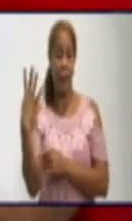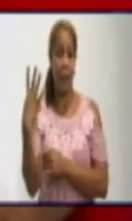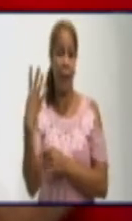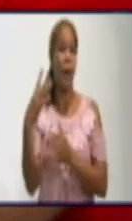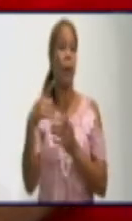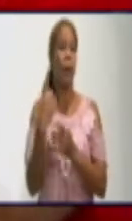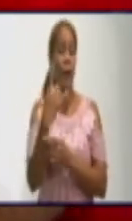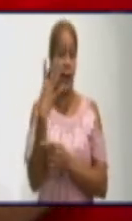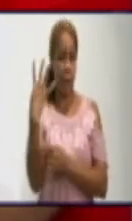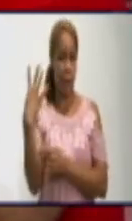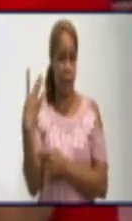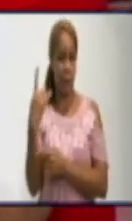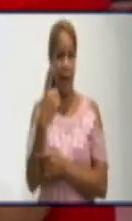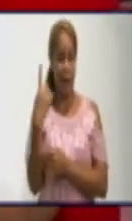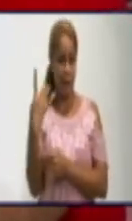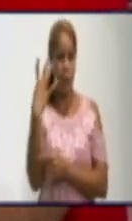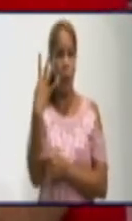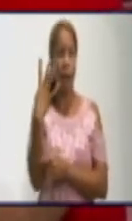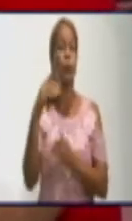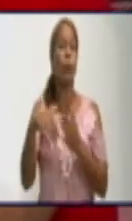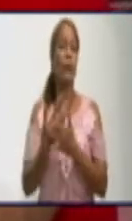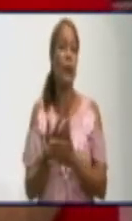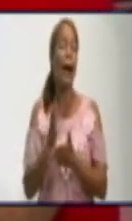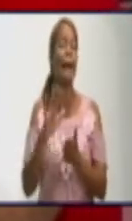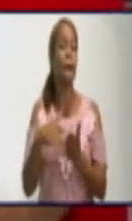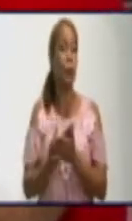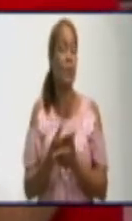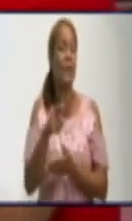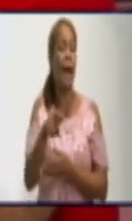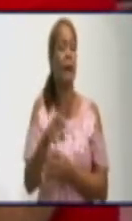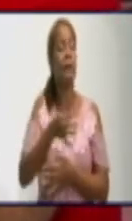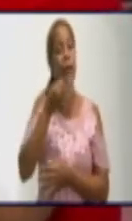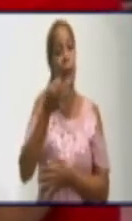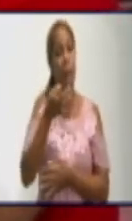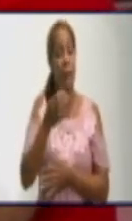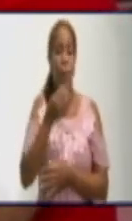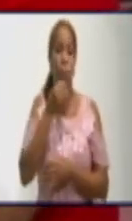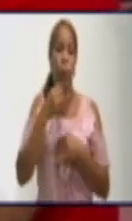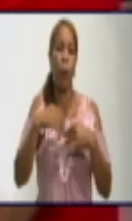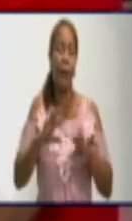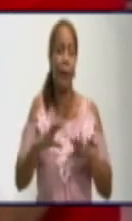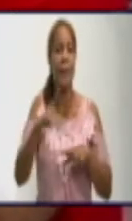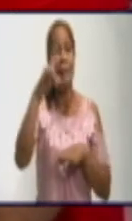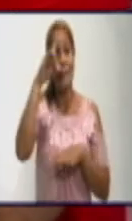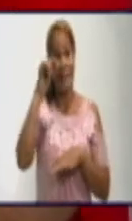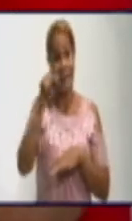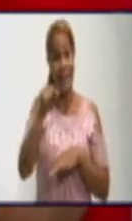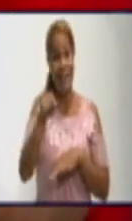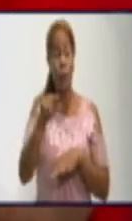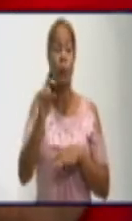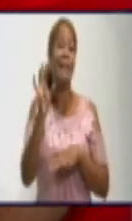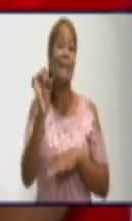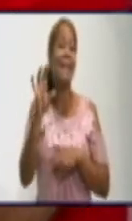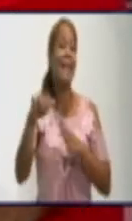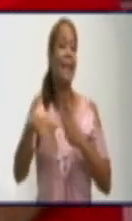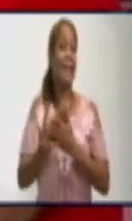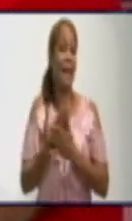veces el servicio a su vivienda, es decir, 15 días. Si en esos 15 días hubo afectación,